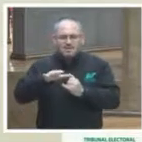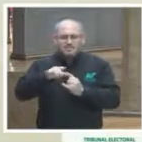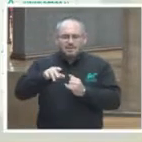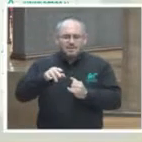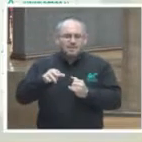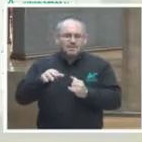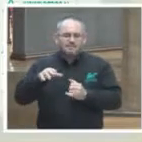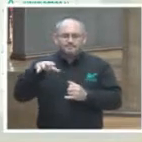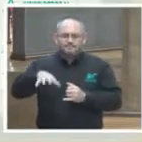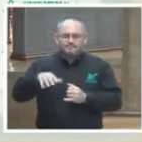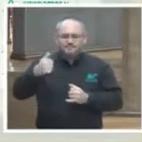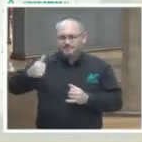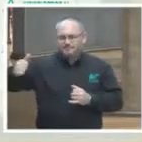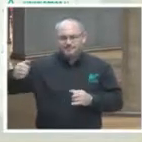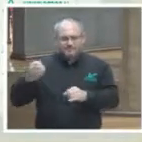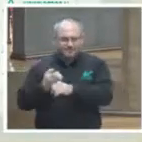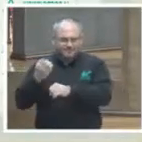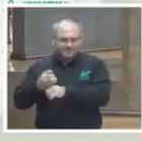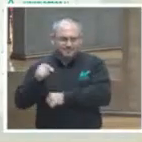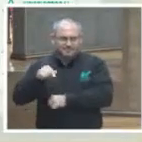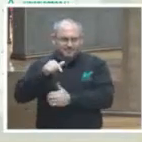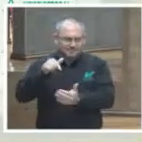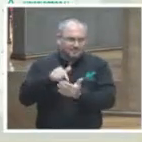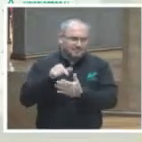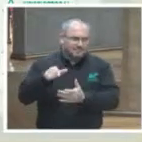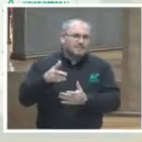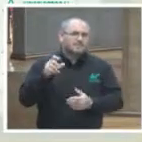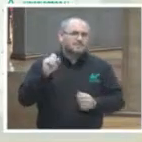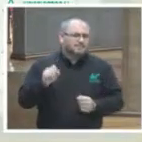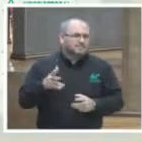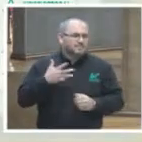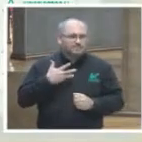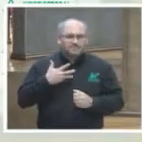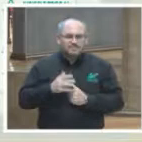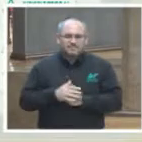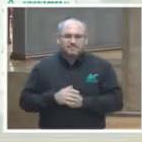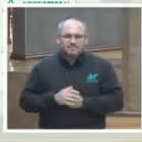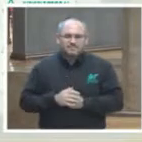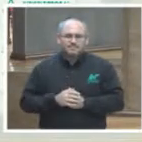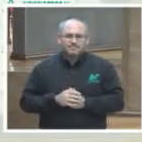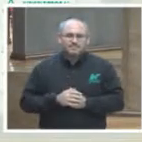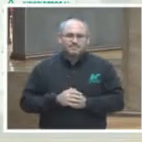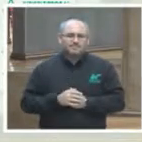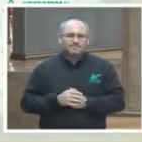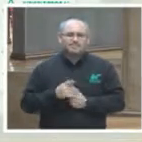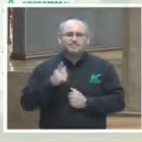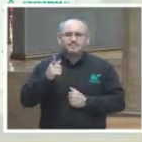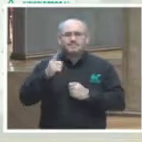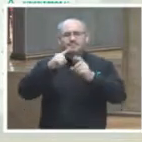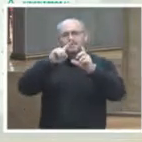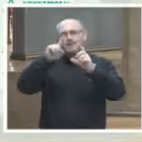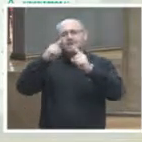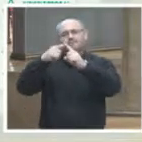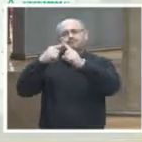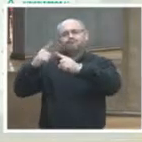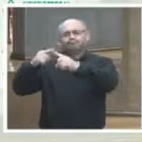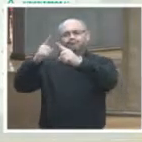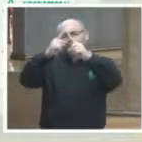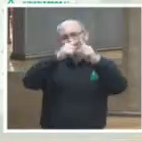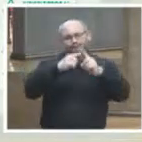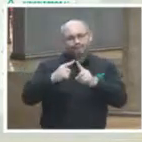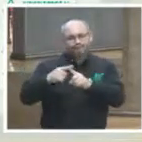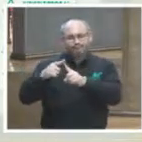regionales este use electoral goza también de una un carrusel que cuenta con